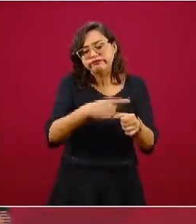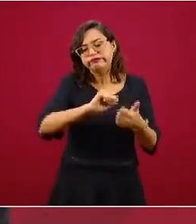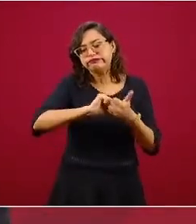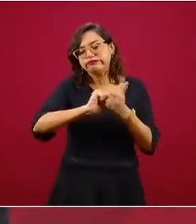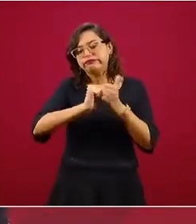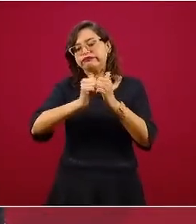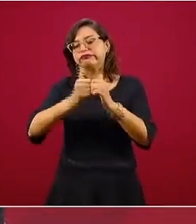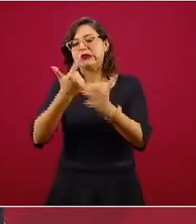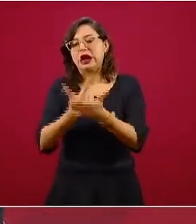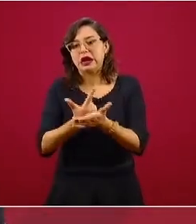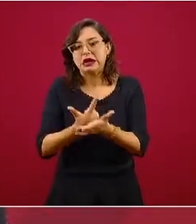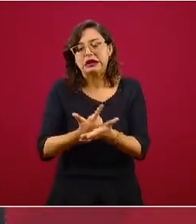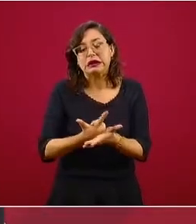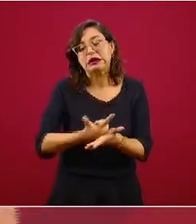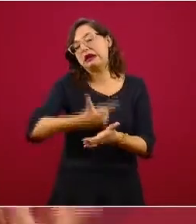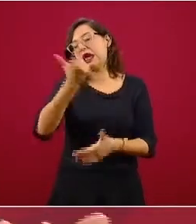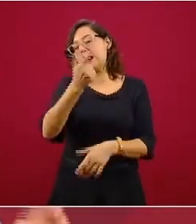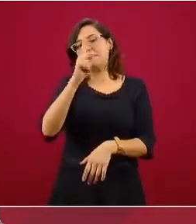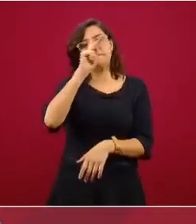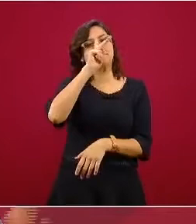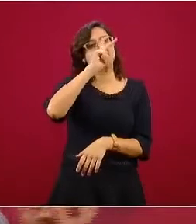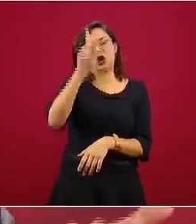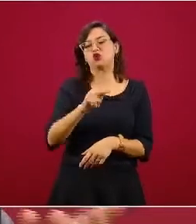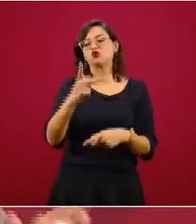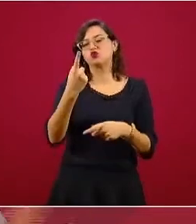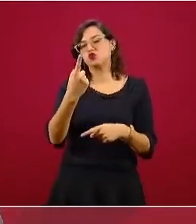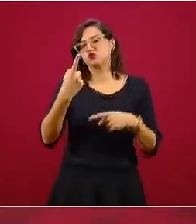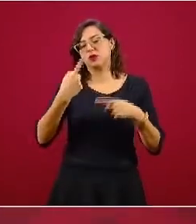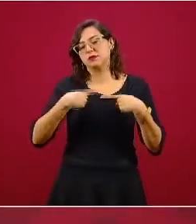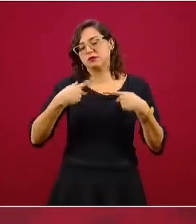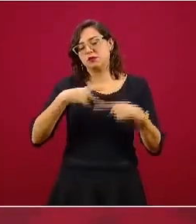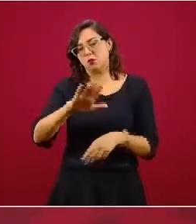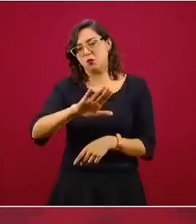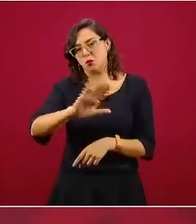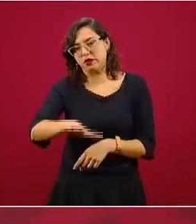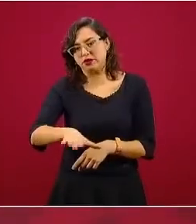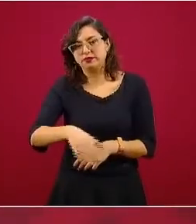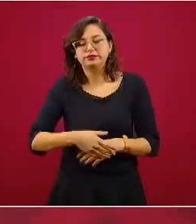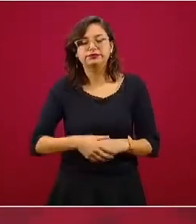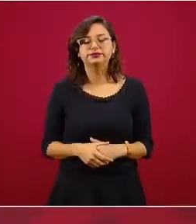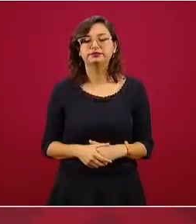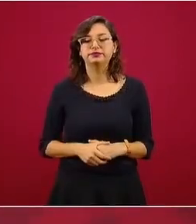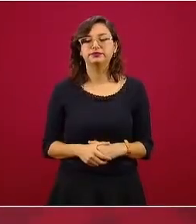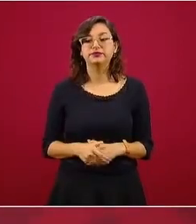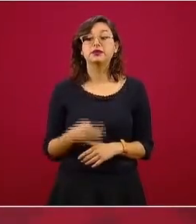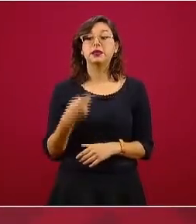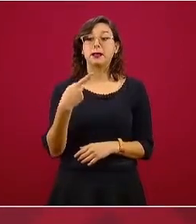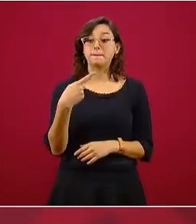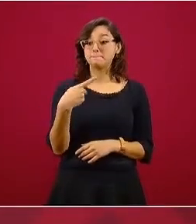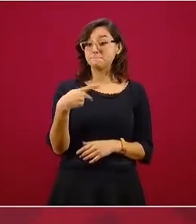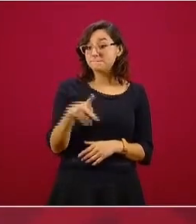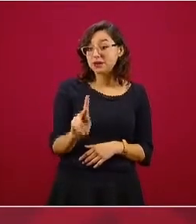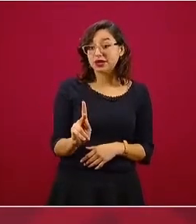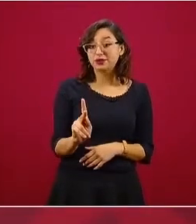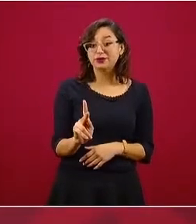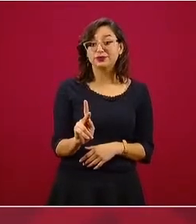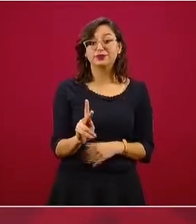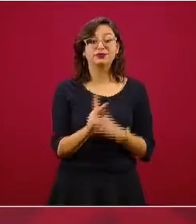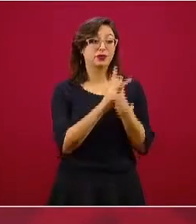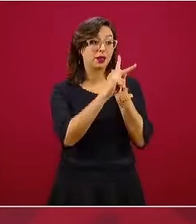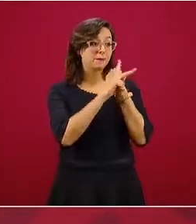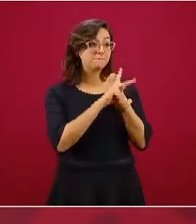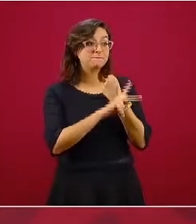consecuencia, la magnitud de la consecuencia más grave que puede tener una enfermedad, que es la pérdida de la vida. Sin embargo, cada